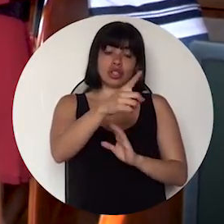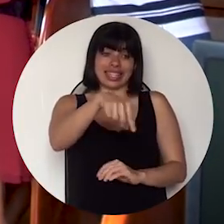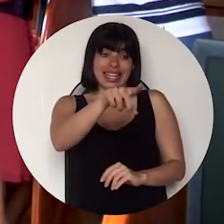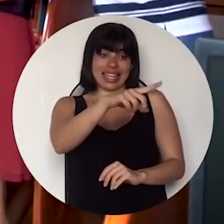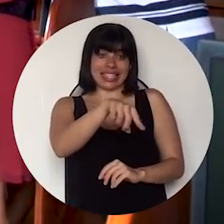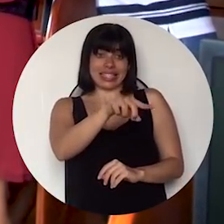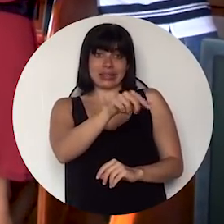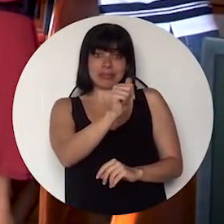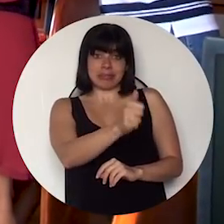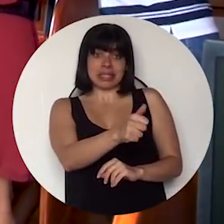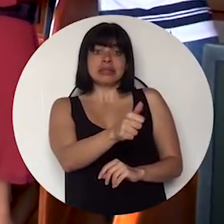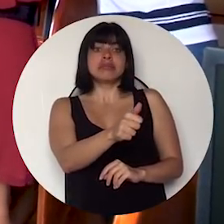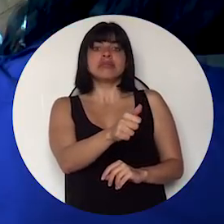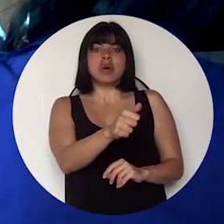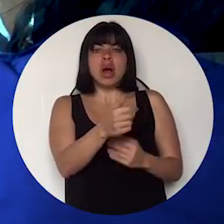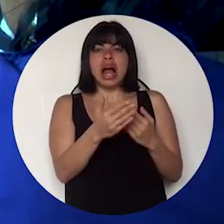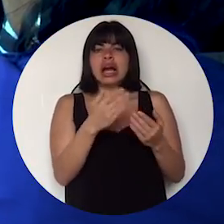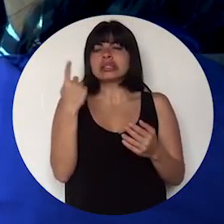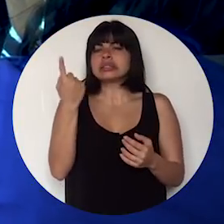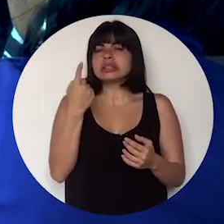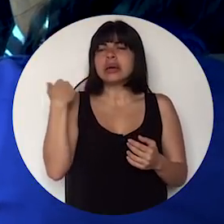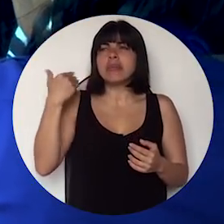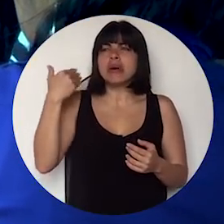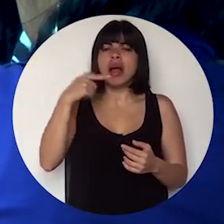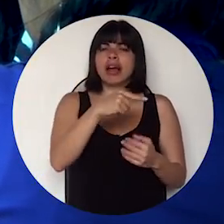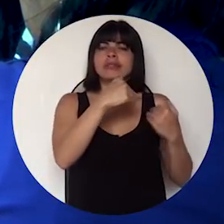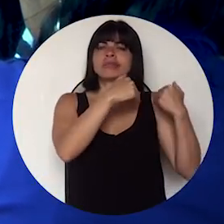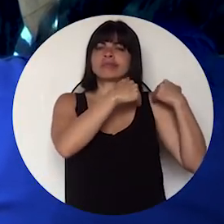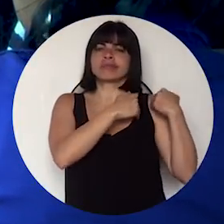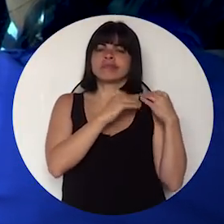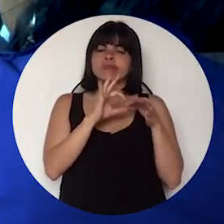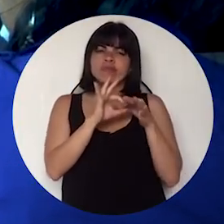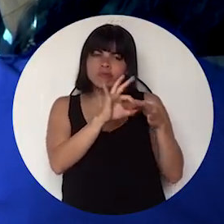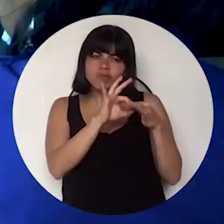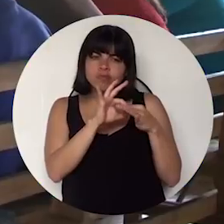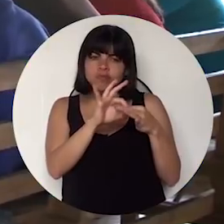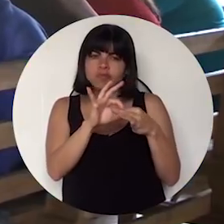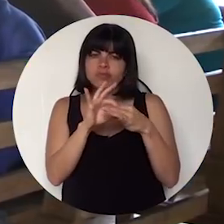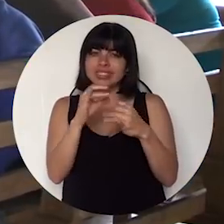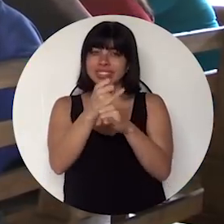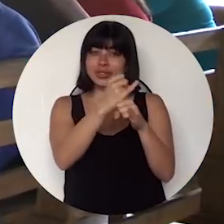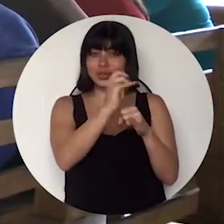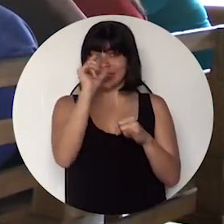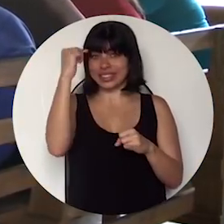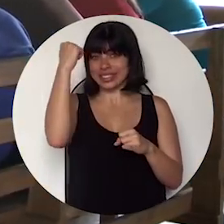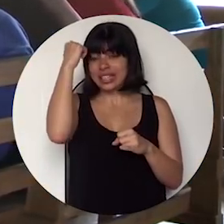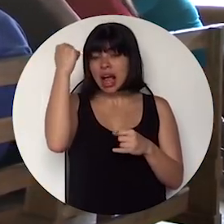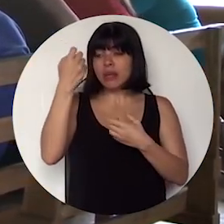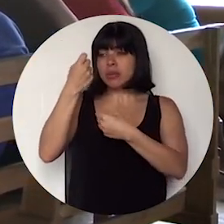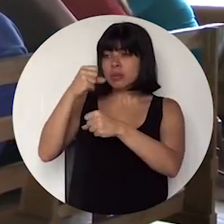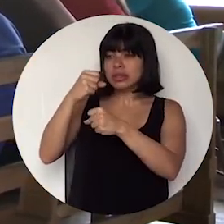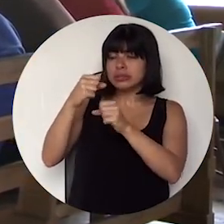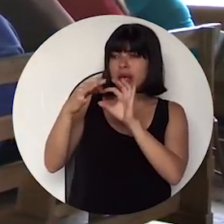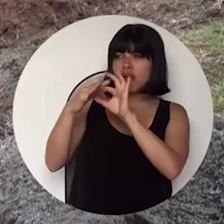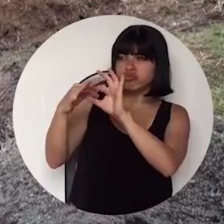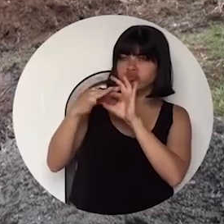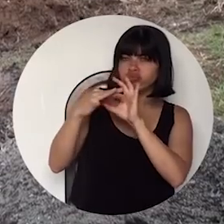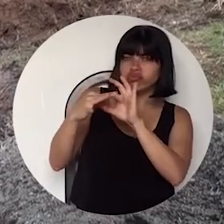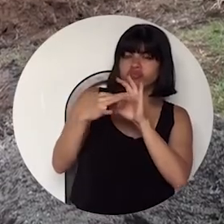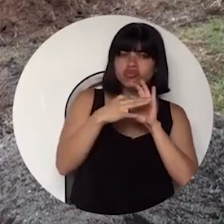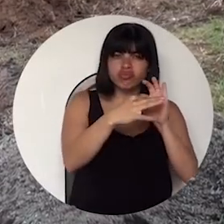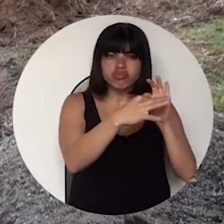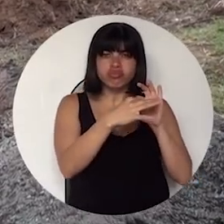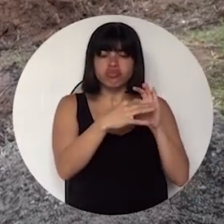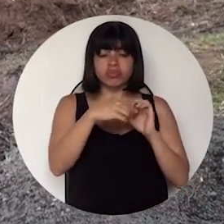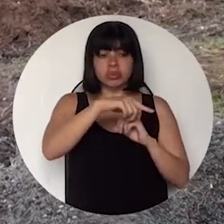Ellas son las que normalmente siempre han coordinado con las instituciones del Estado, con las municipalidades